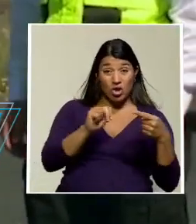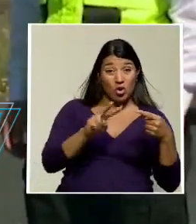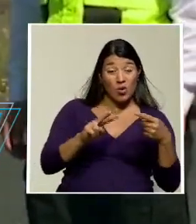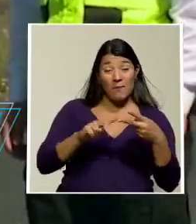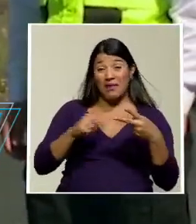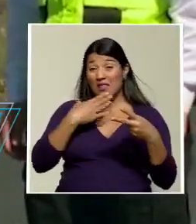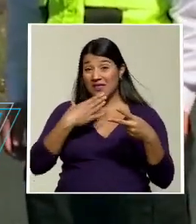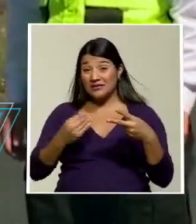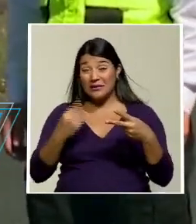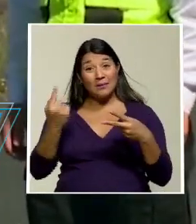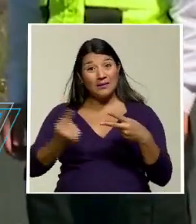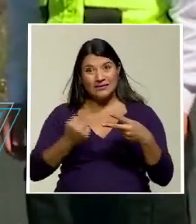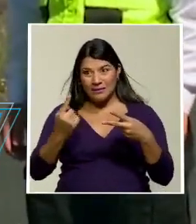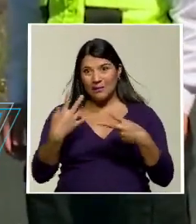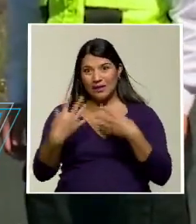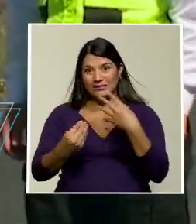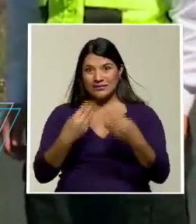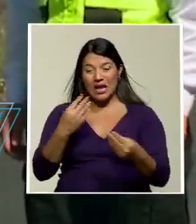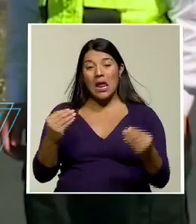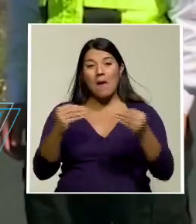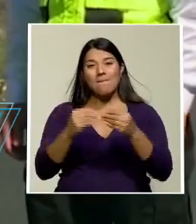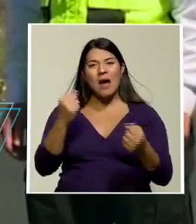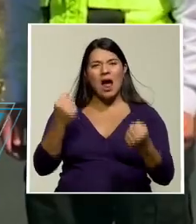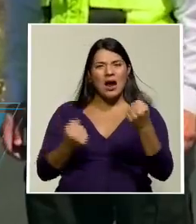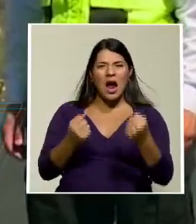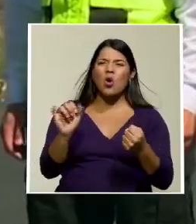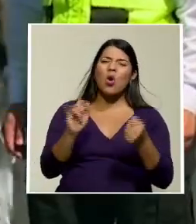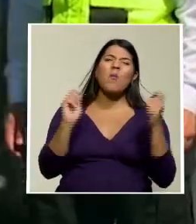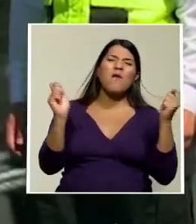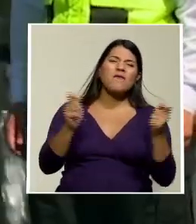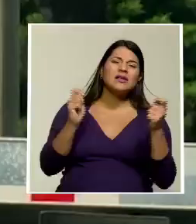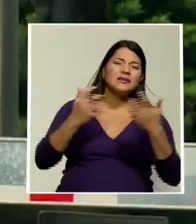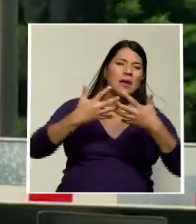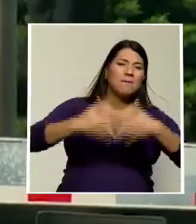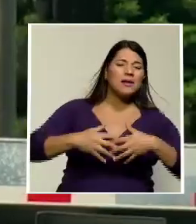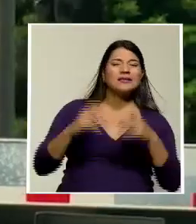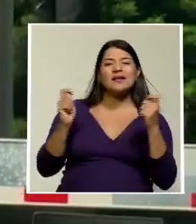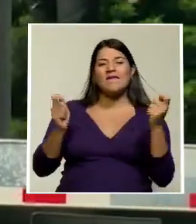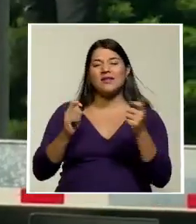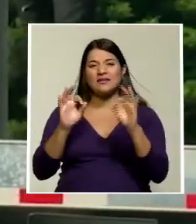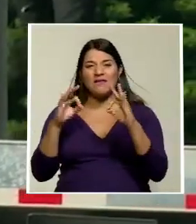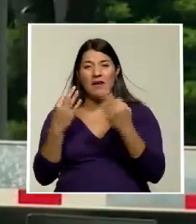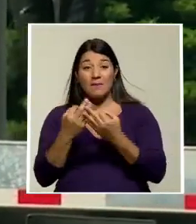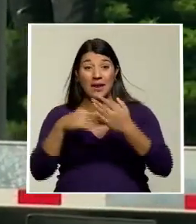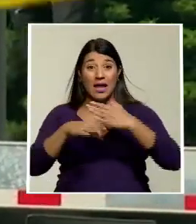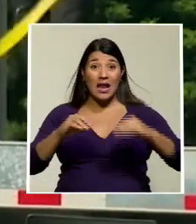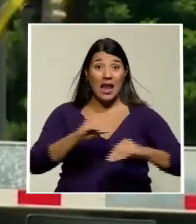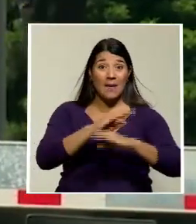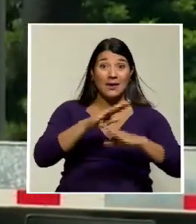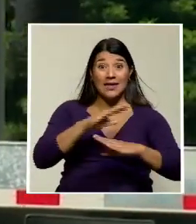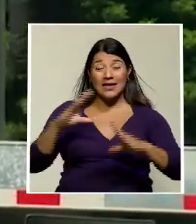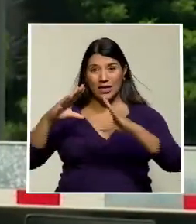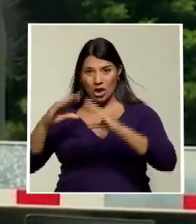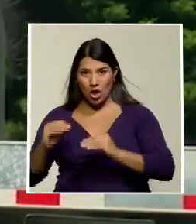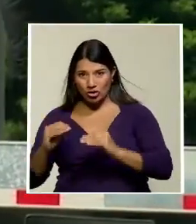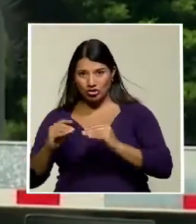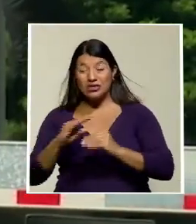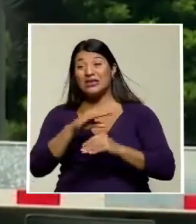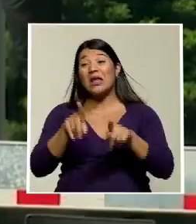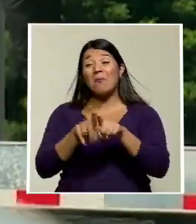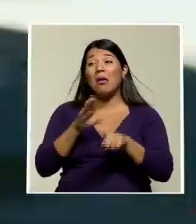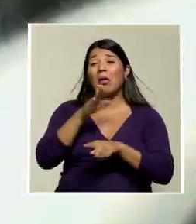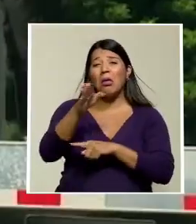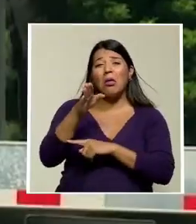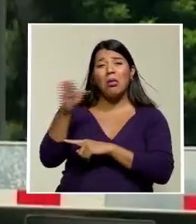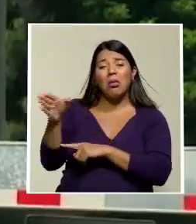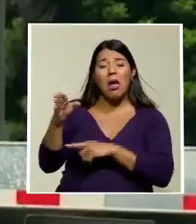se incrementa la circulación vehicular en fiestas empresariales y familiares, tanto de día como de noche, y los desplazamientos con fines vacacionales,